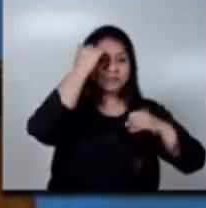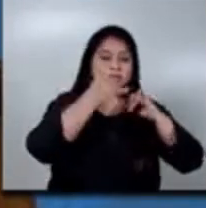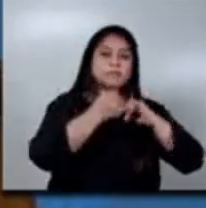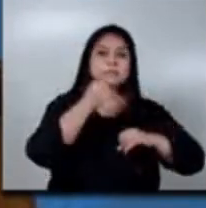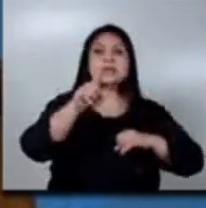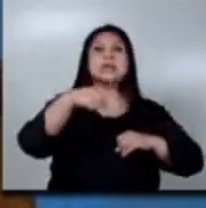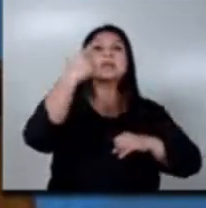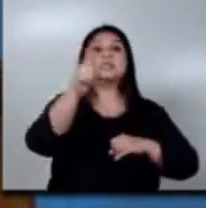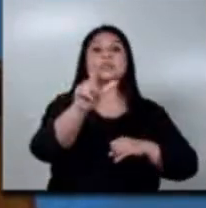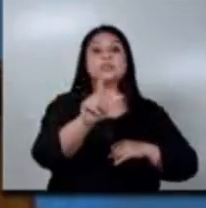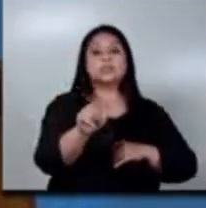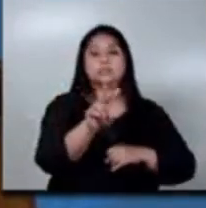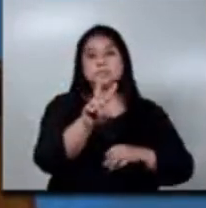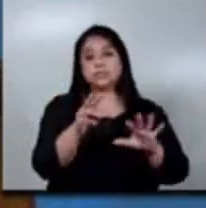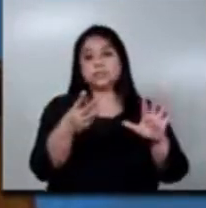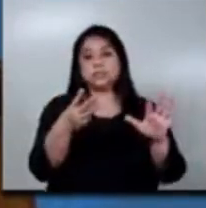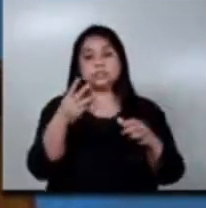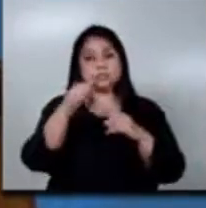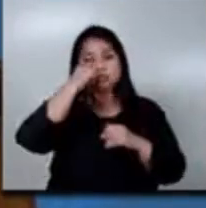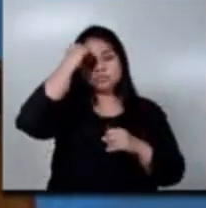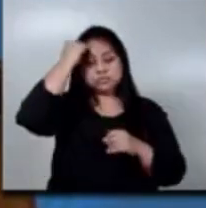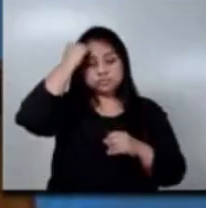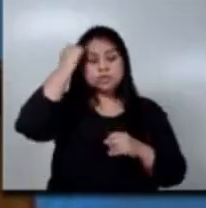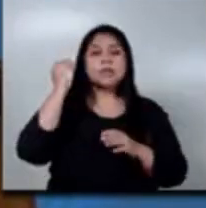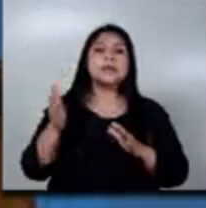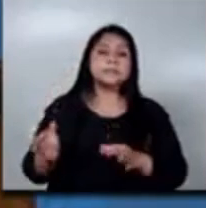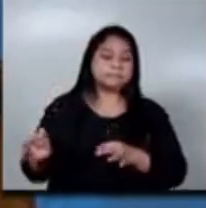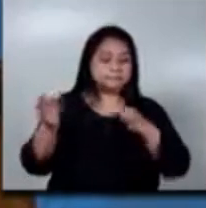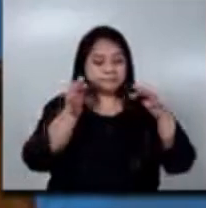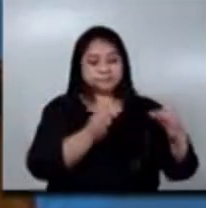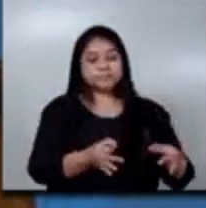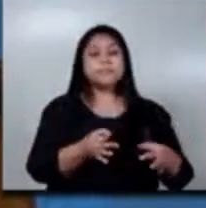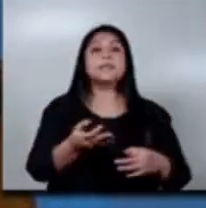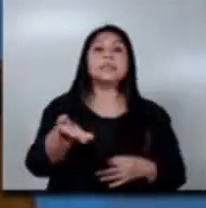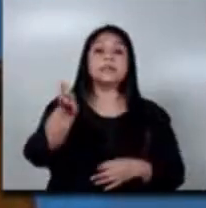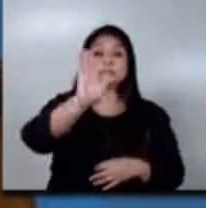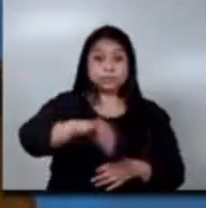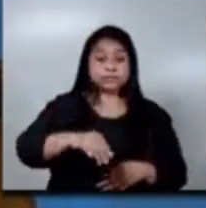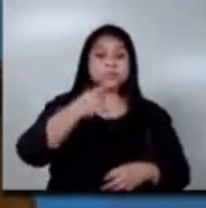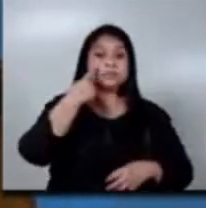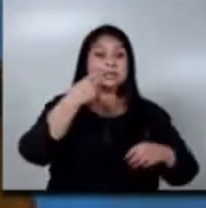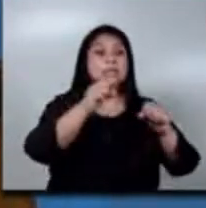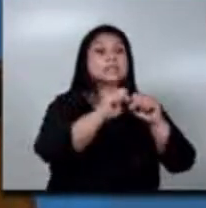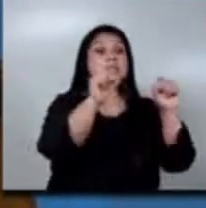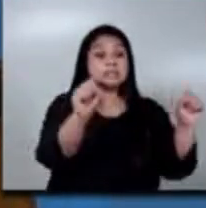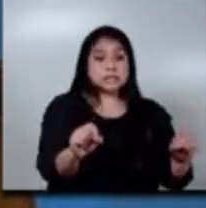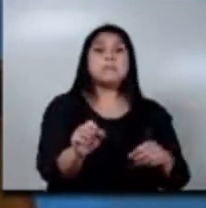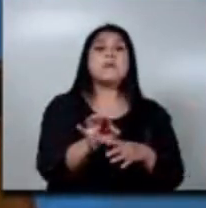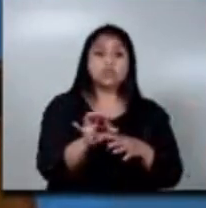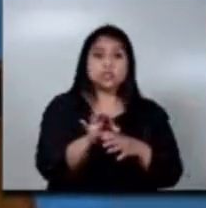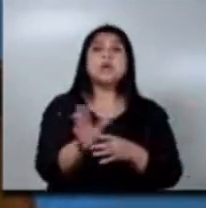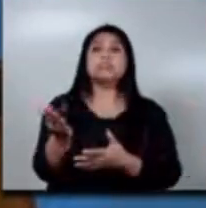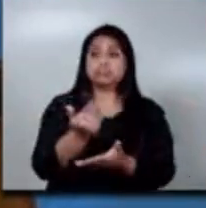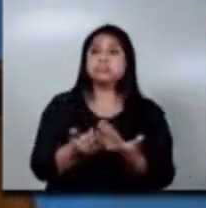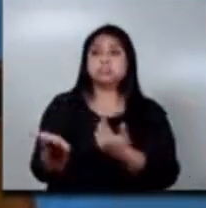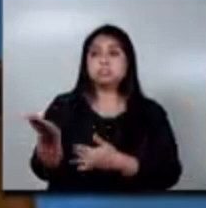lunes veintiocho de febrero. Posteriormente, el sistema seguirá funcionando, seguirá recibiendo